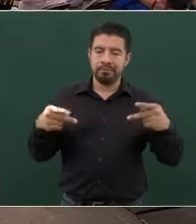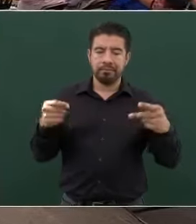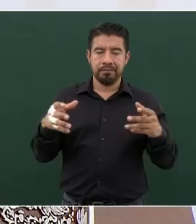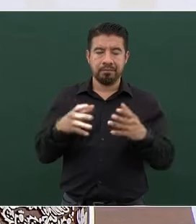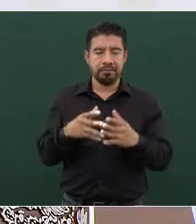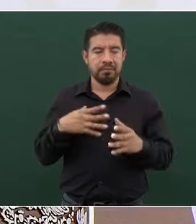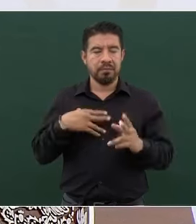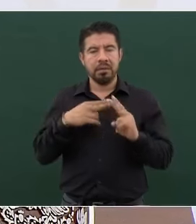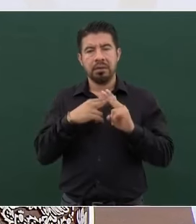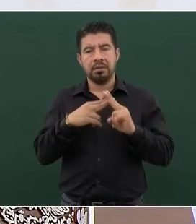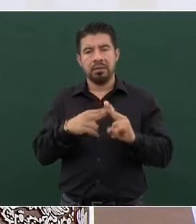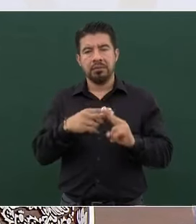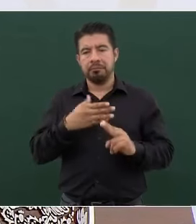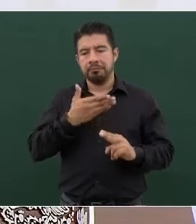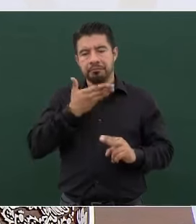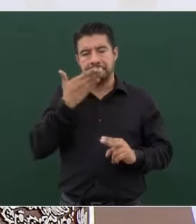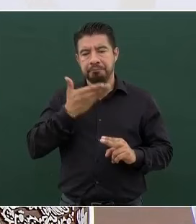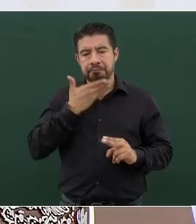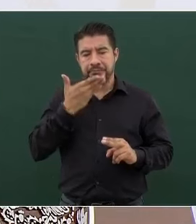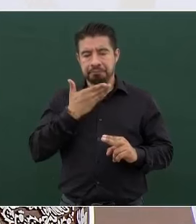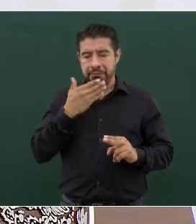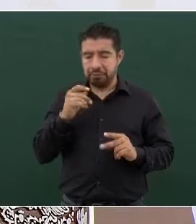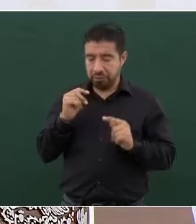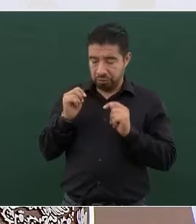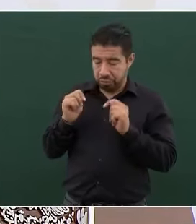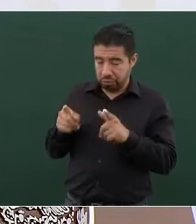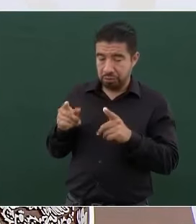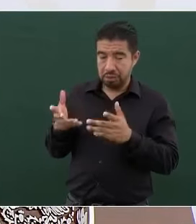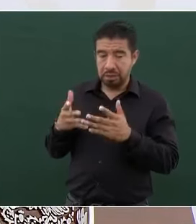que se edita en Tuxla.